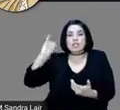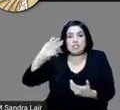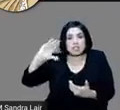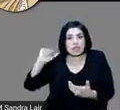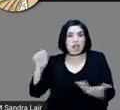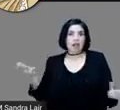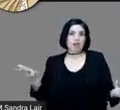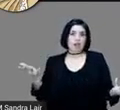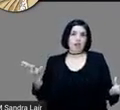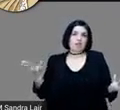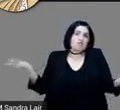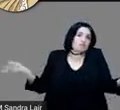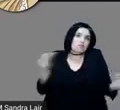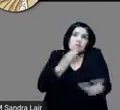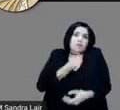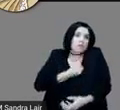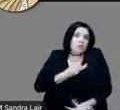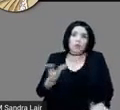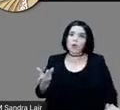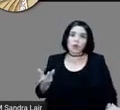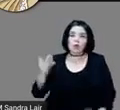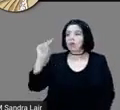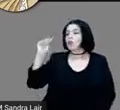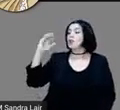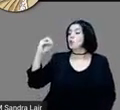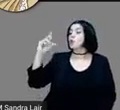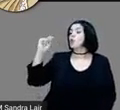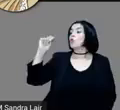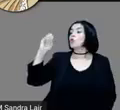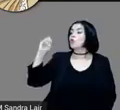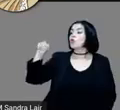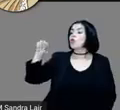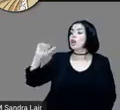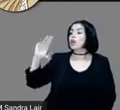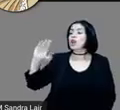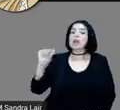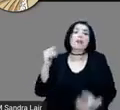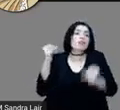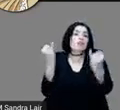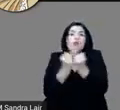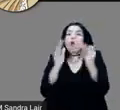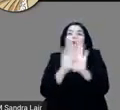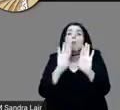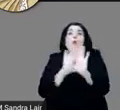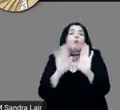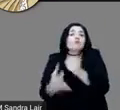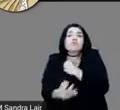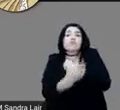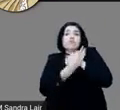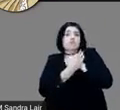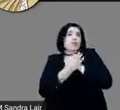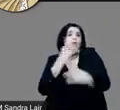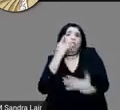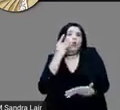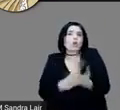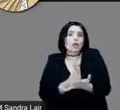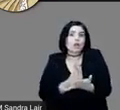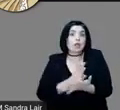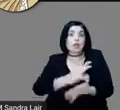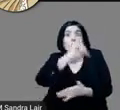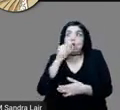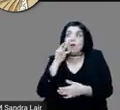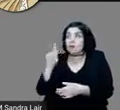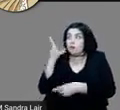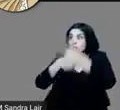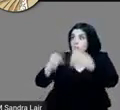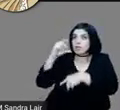los totonacas habían sido conquistados. Entonces, de ahí que cuando llega Cortés ven una posibilidad